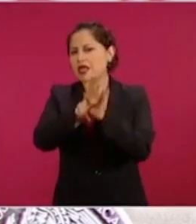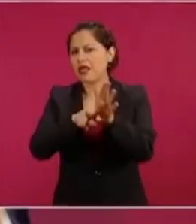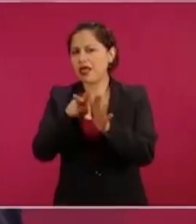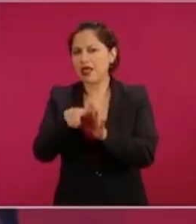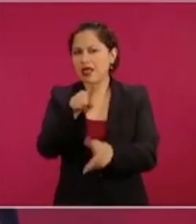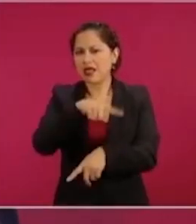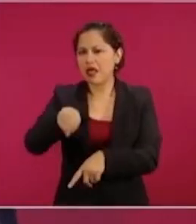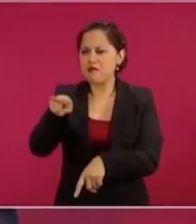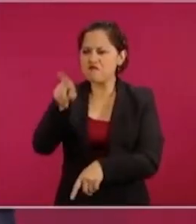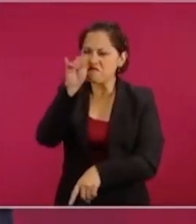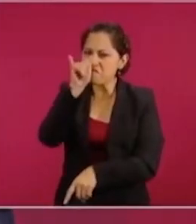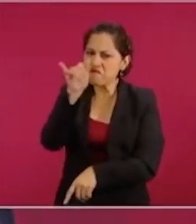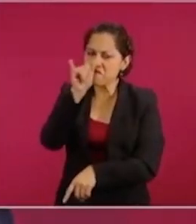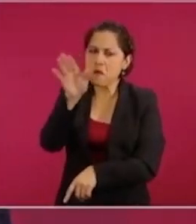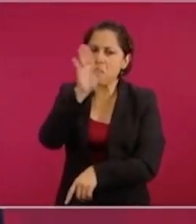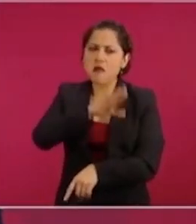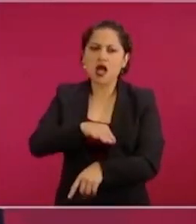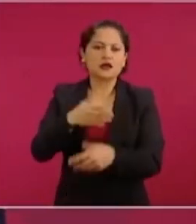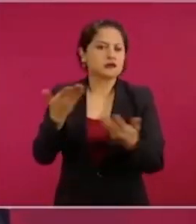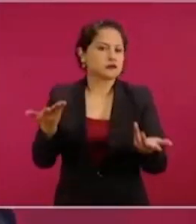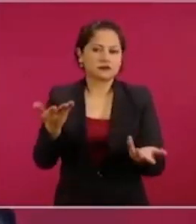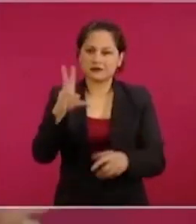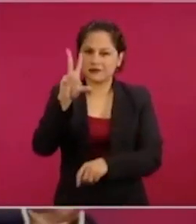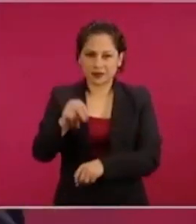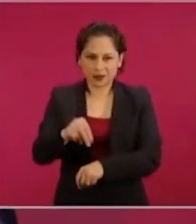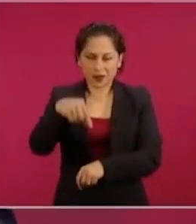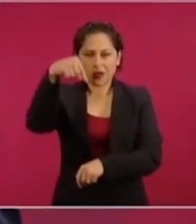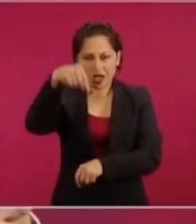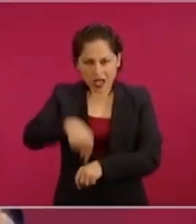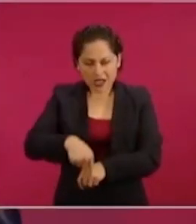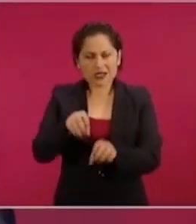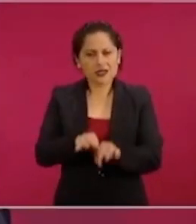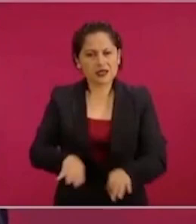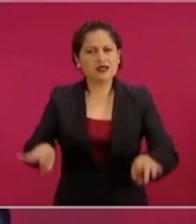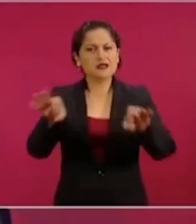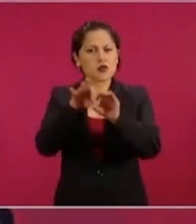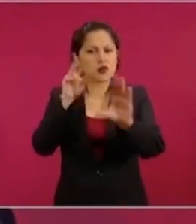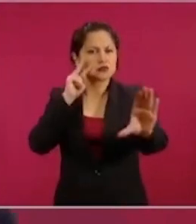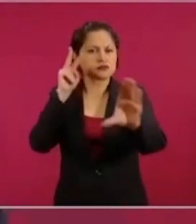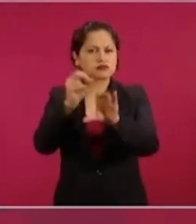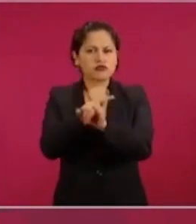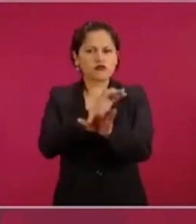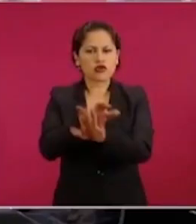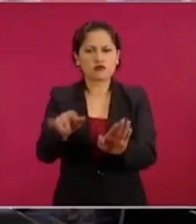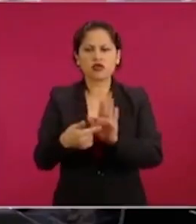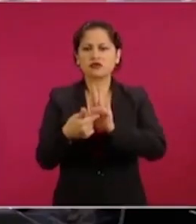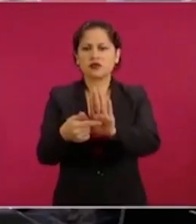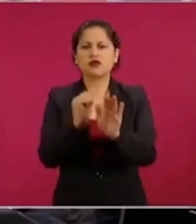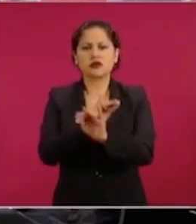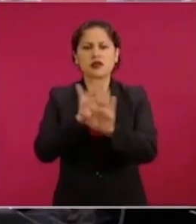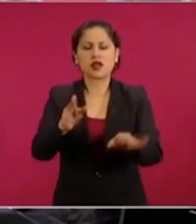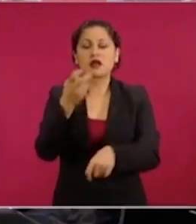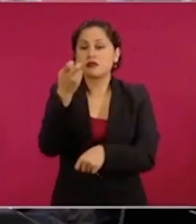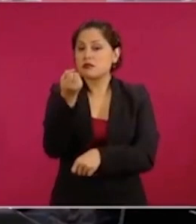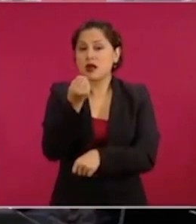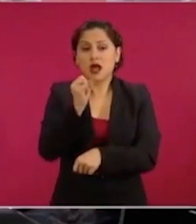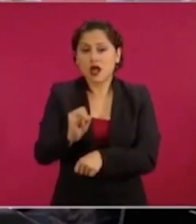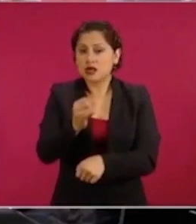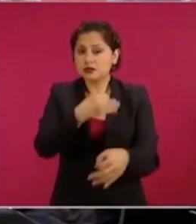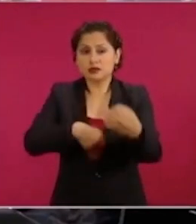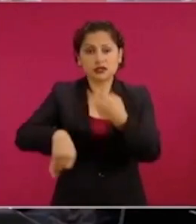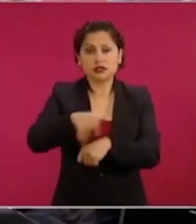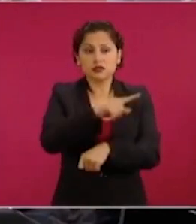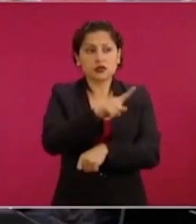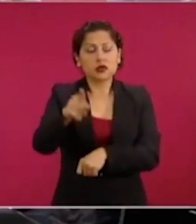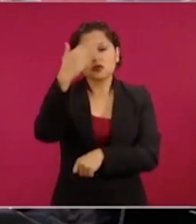Gabriel García, una política, la transparencia para todo, es la mejor forma de atender este tipo de